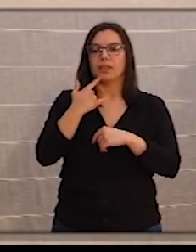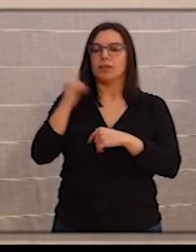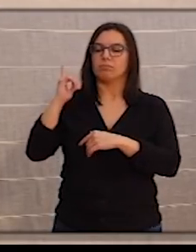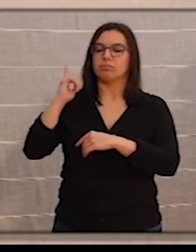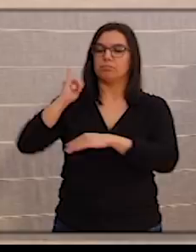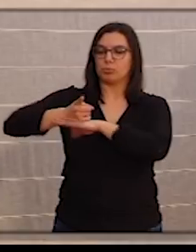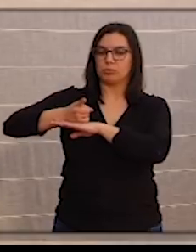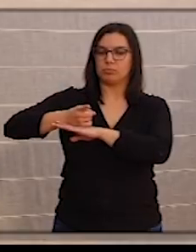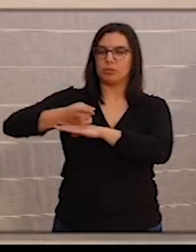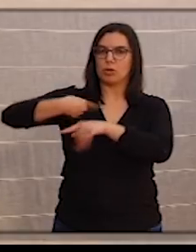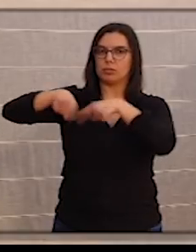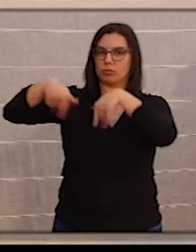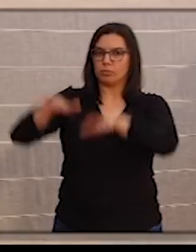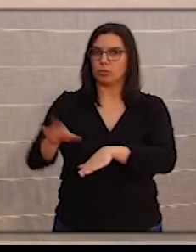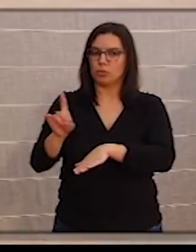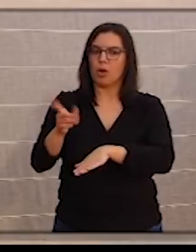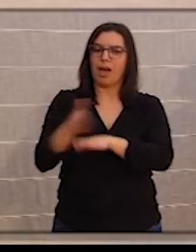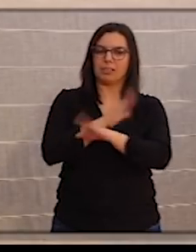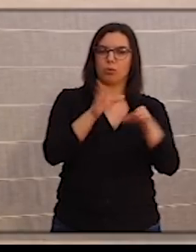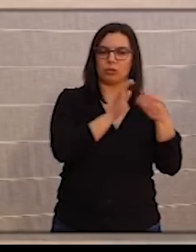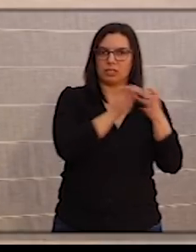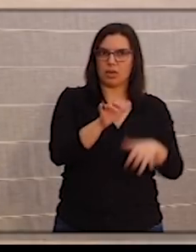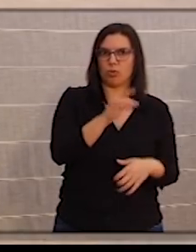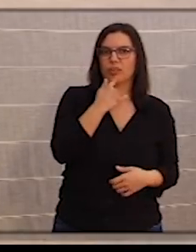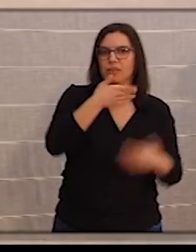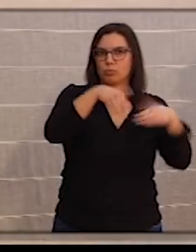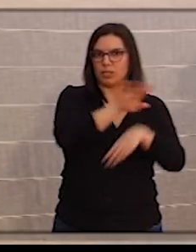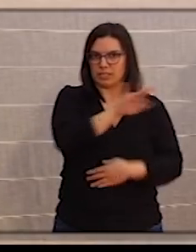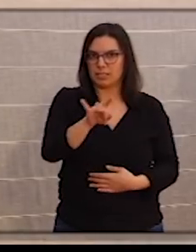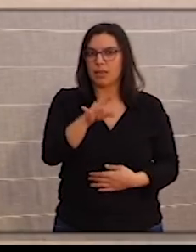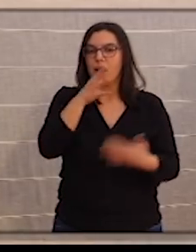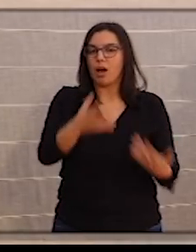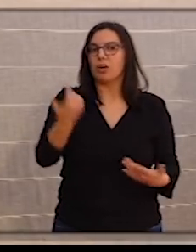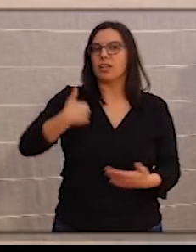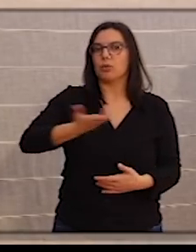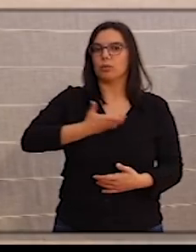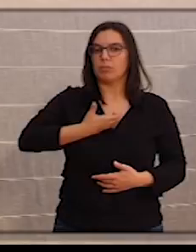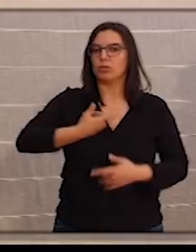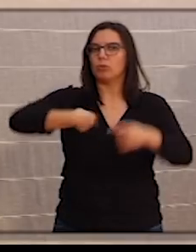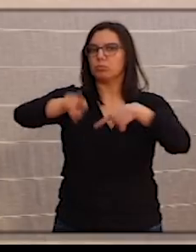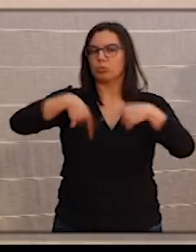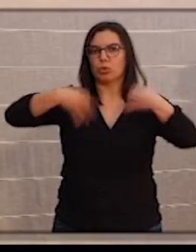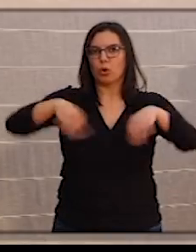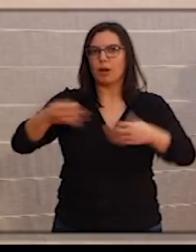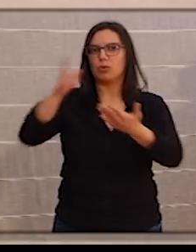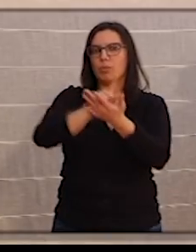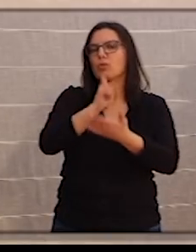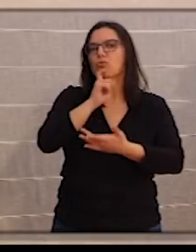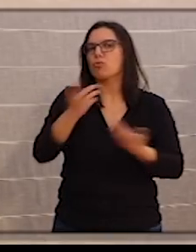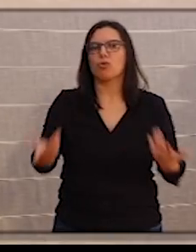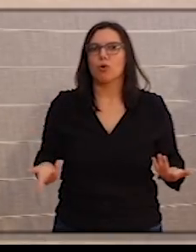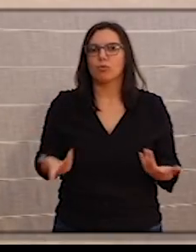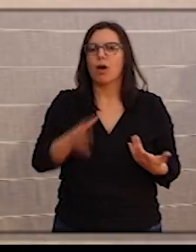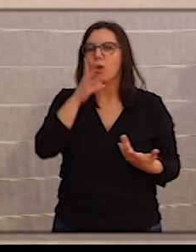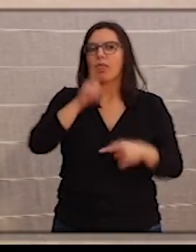urbano, lo que sí había hecho la Junta. ¿Cómo queda ahora después de que ya el Ayuntamiento de Valladolid haya vuelto a la normalidad? La decisión queda en manos de